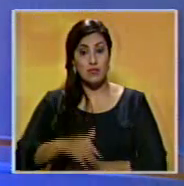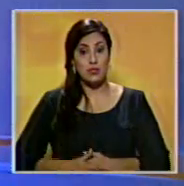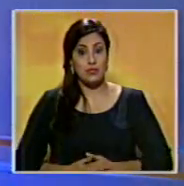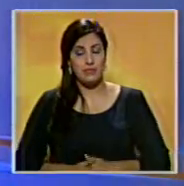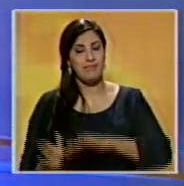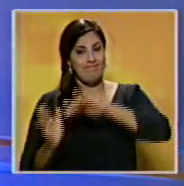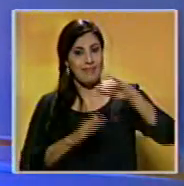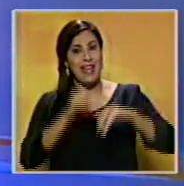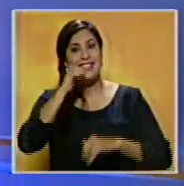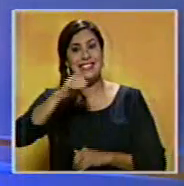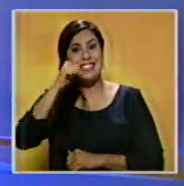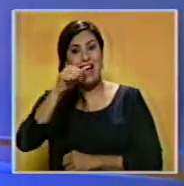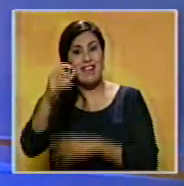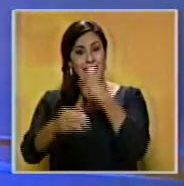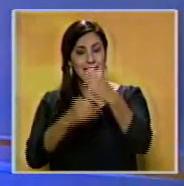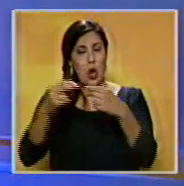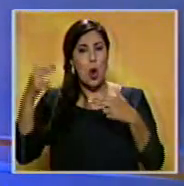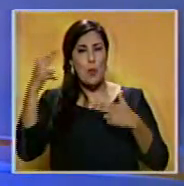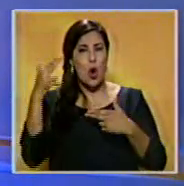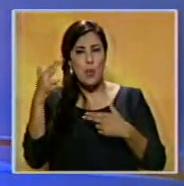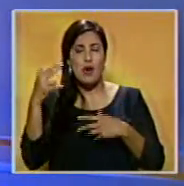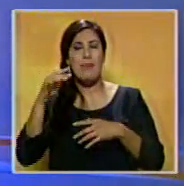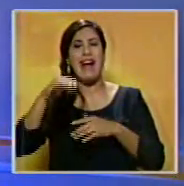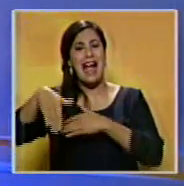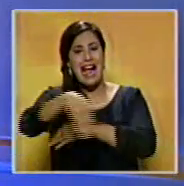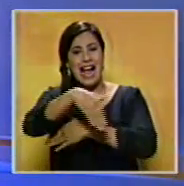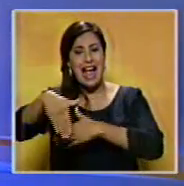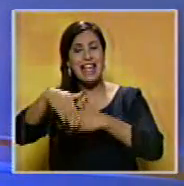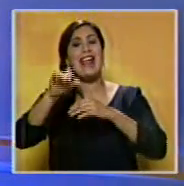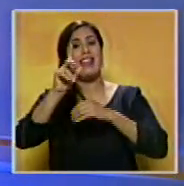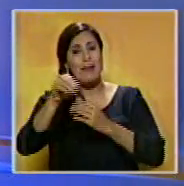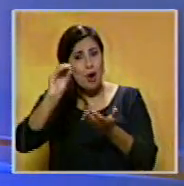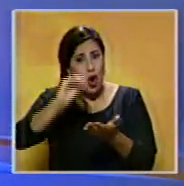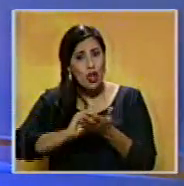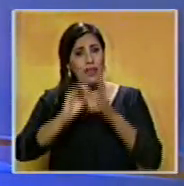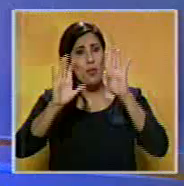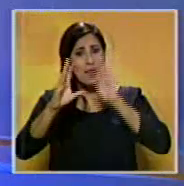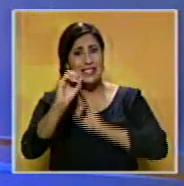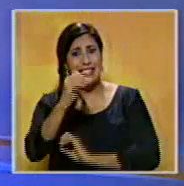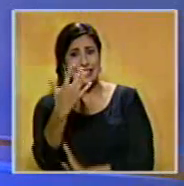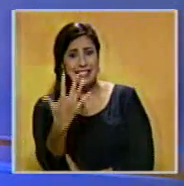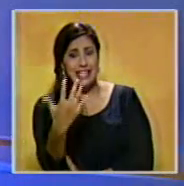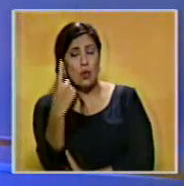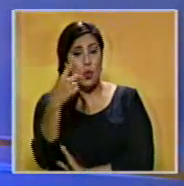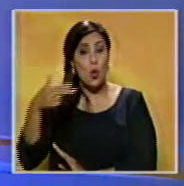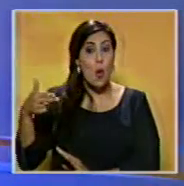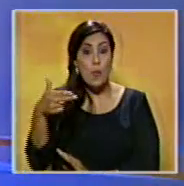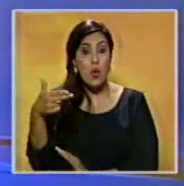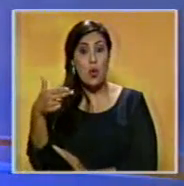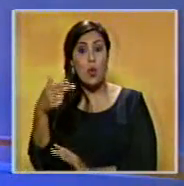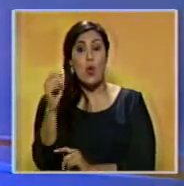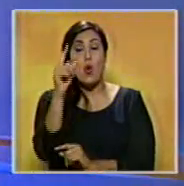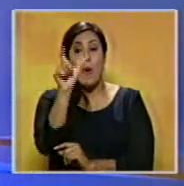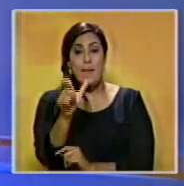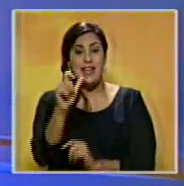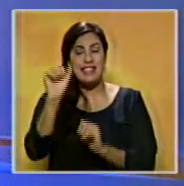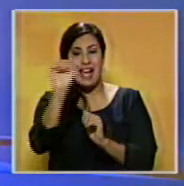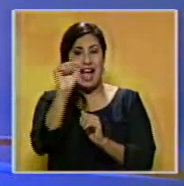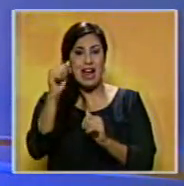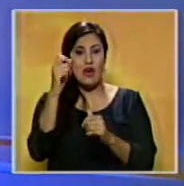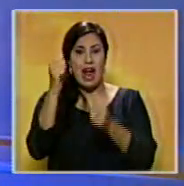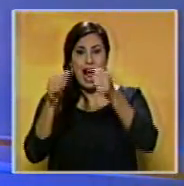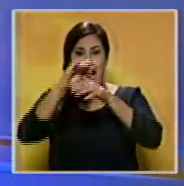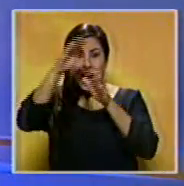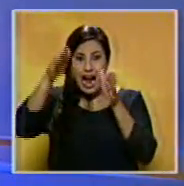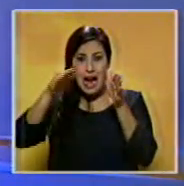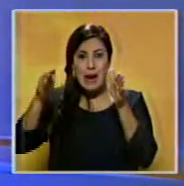Y este sábado se reportó un tiroteo en la calle principal de la Cota 905 y uno de los proyectiles impactó contra el parabrisa trasero de